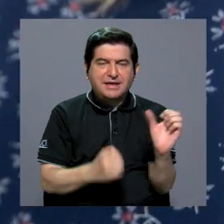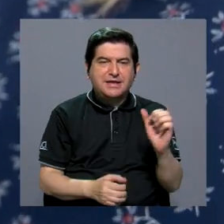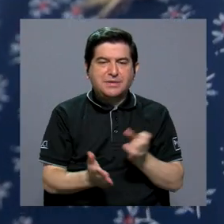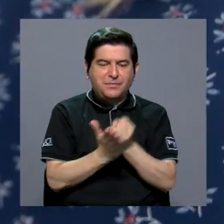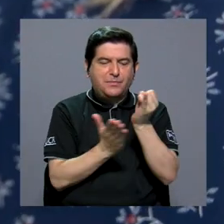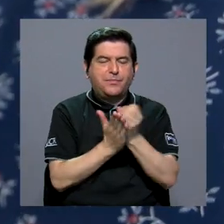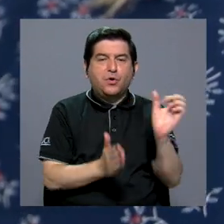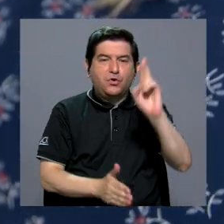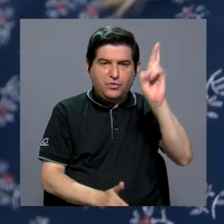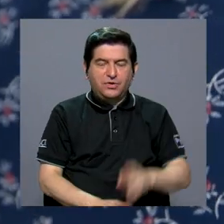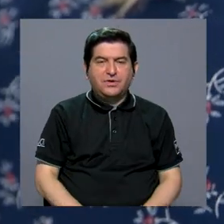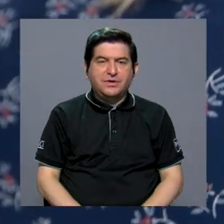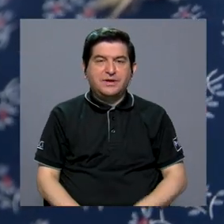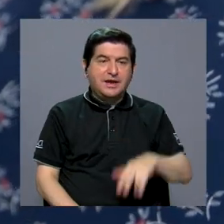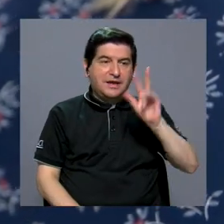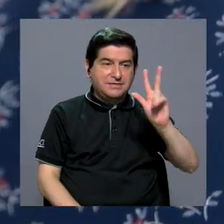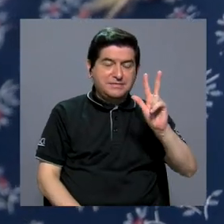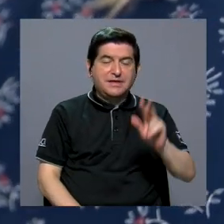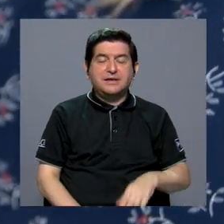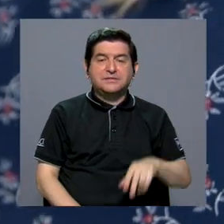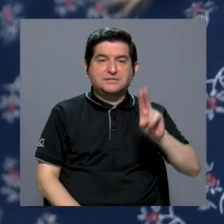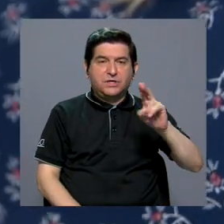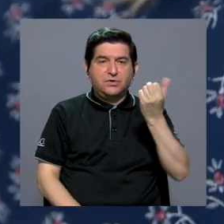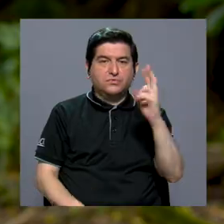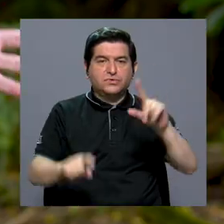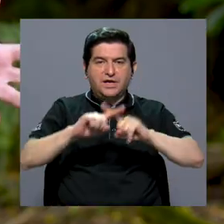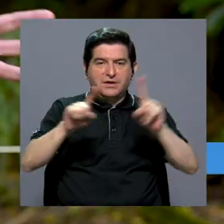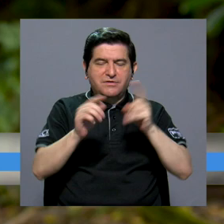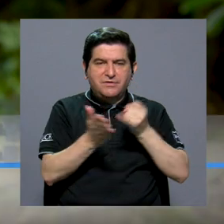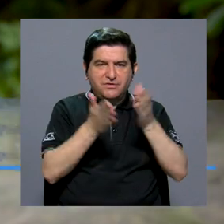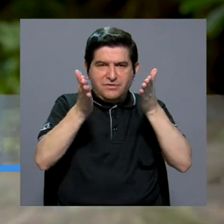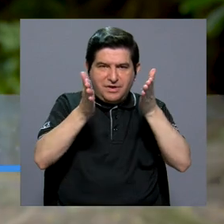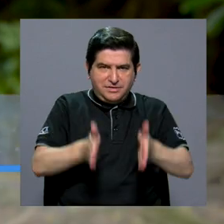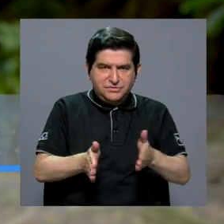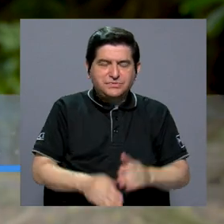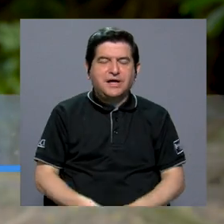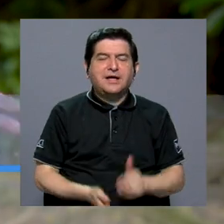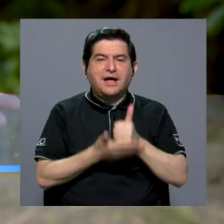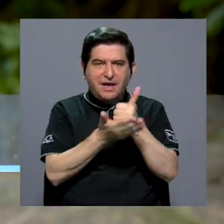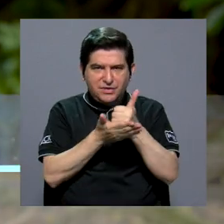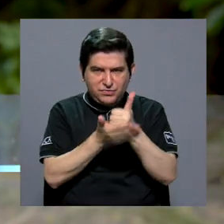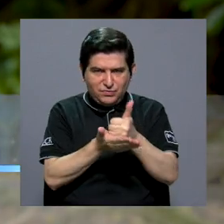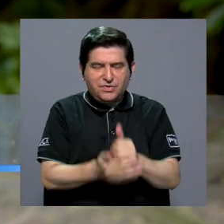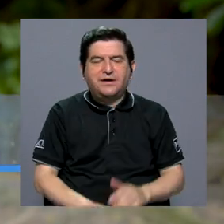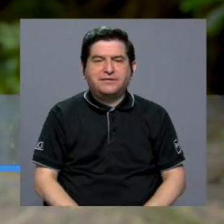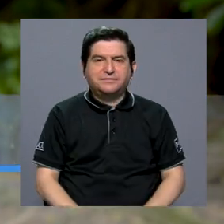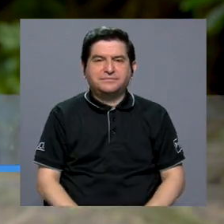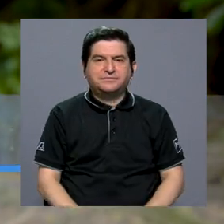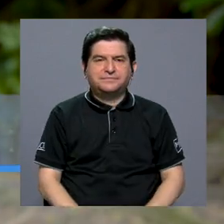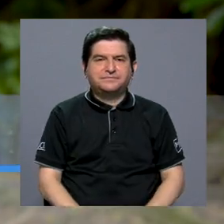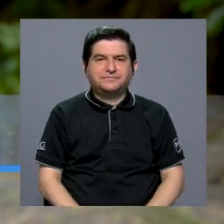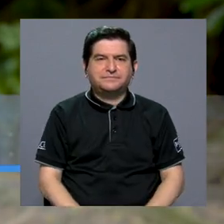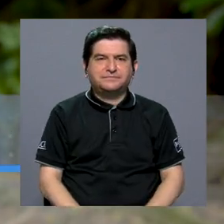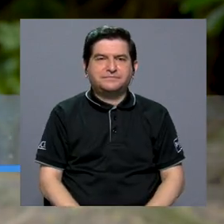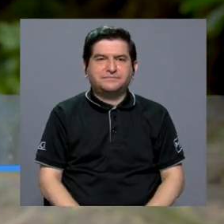de investigación en Costa Rica está tres de la UCR con varios estudiantes que nos están apoyando